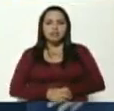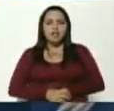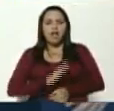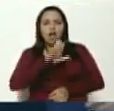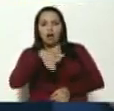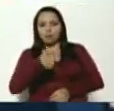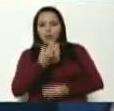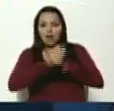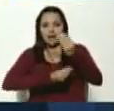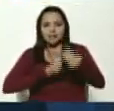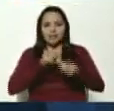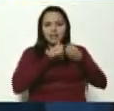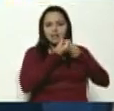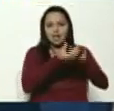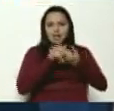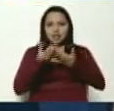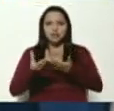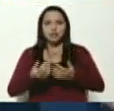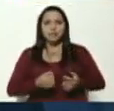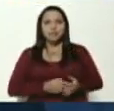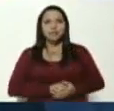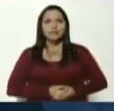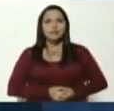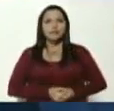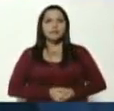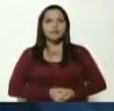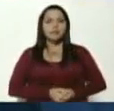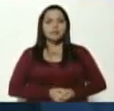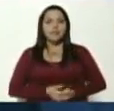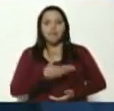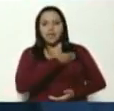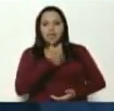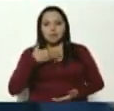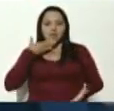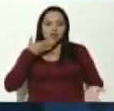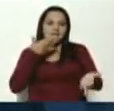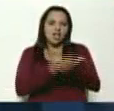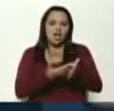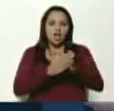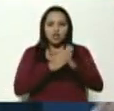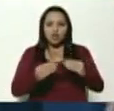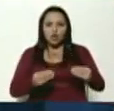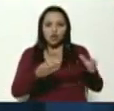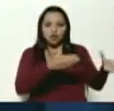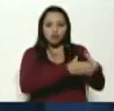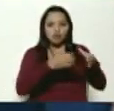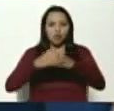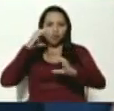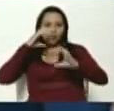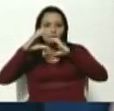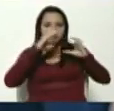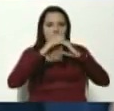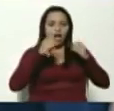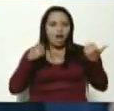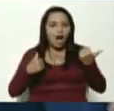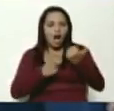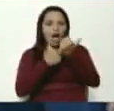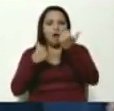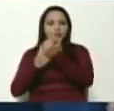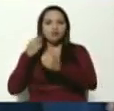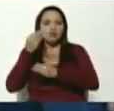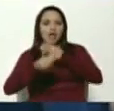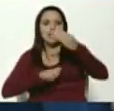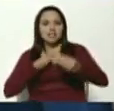efectuar su declaración. Igualmente, queremos agradecerle a todos los medios de comunicación por todo el apoyo que han dado durante esta